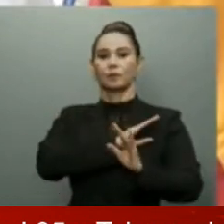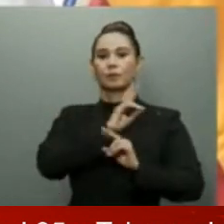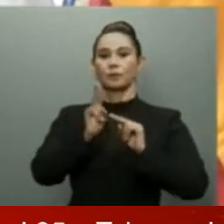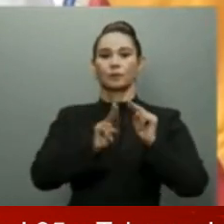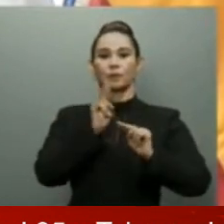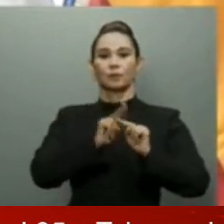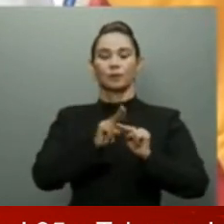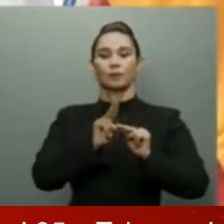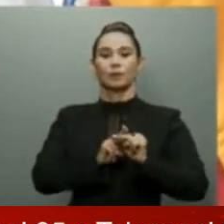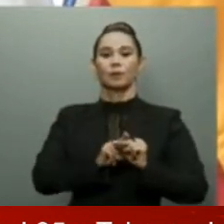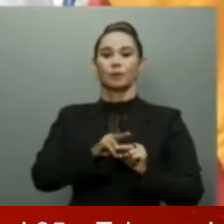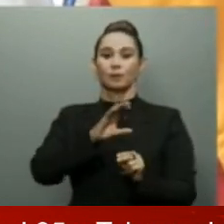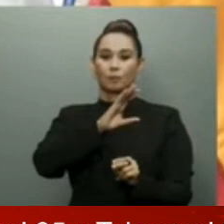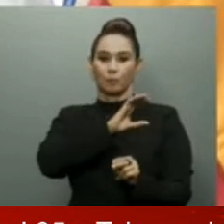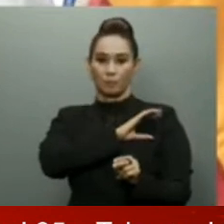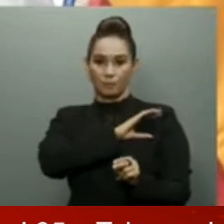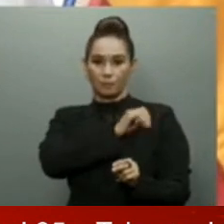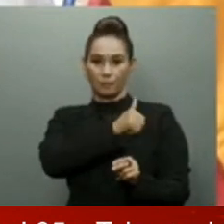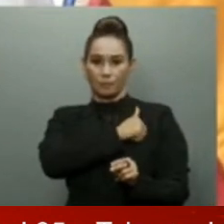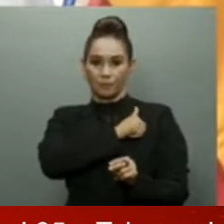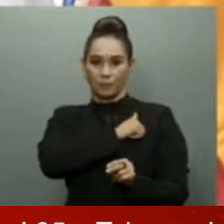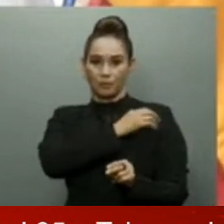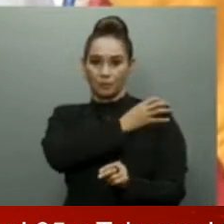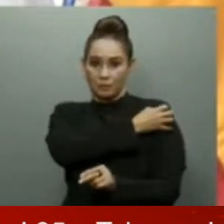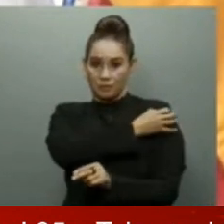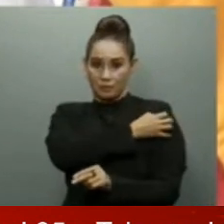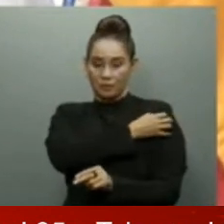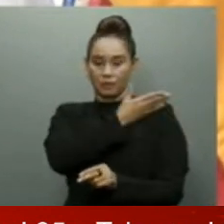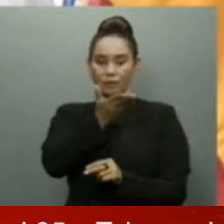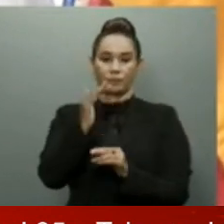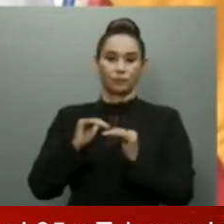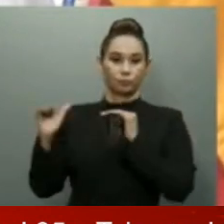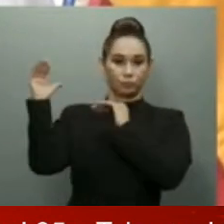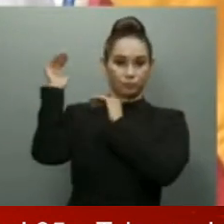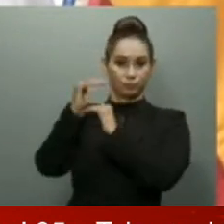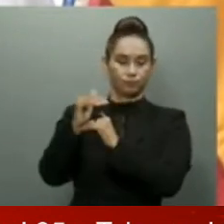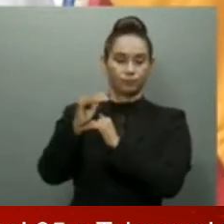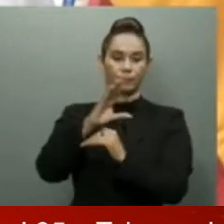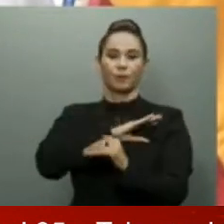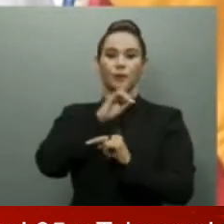oficiales generales, oficiales superiores de la Policía Nacional.